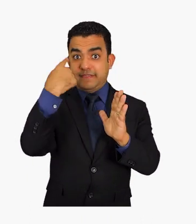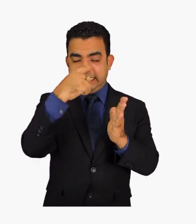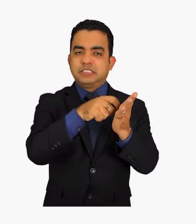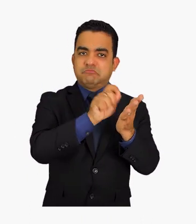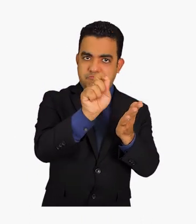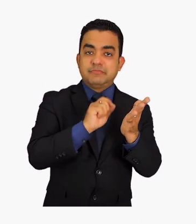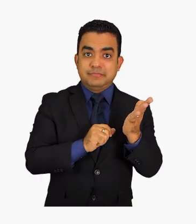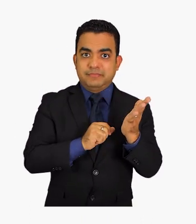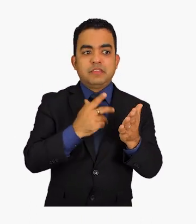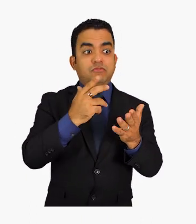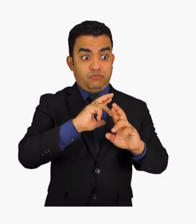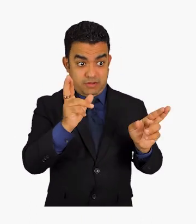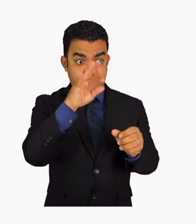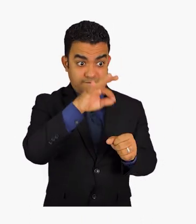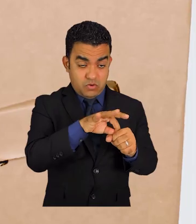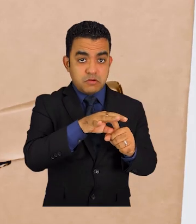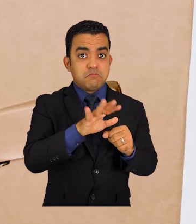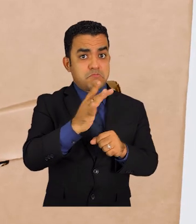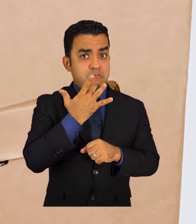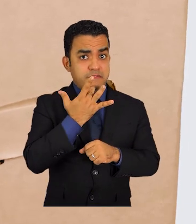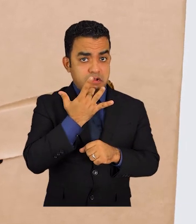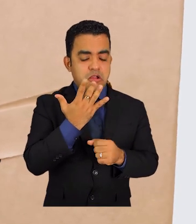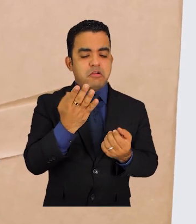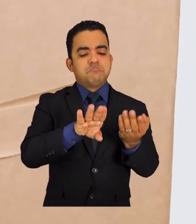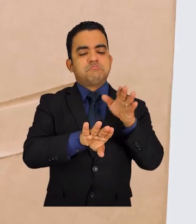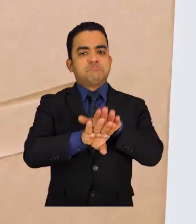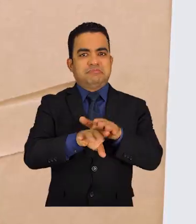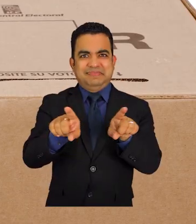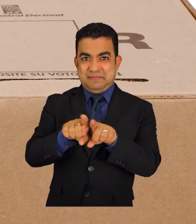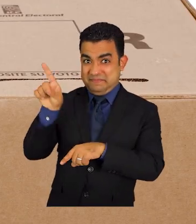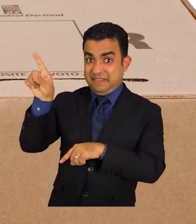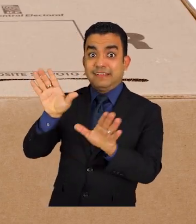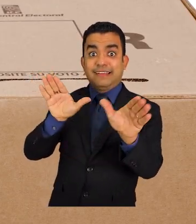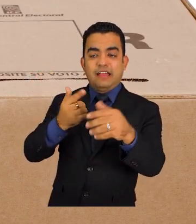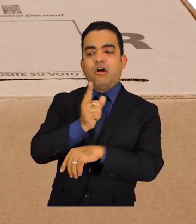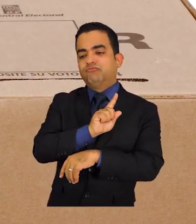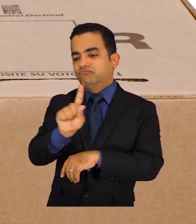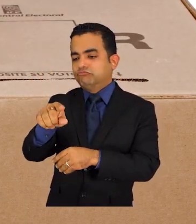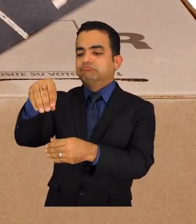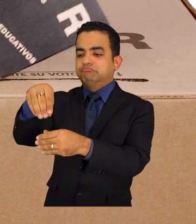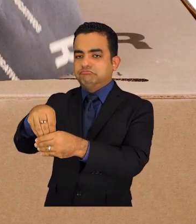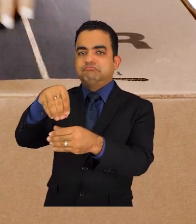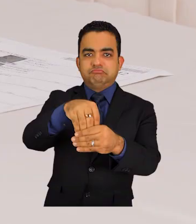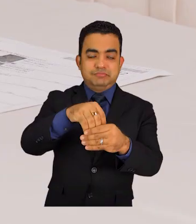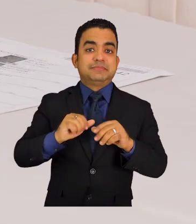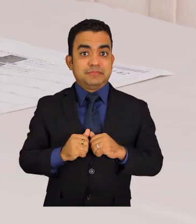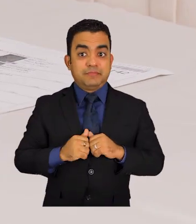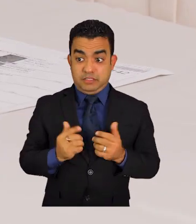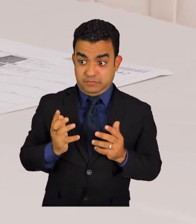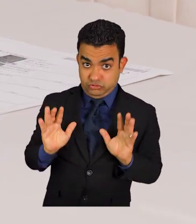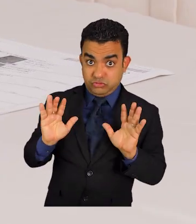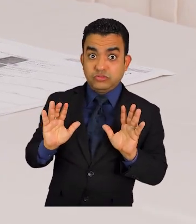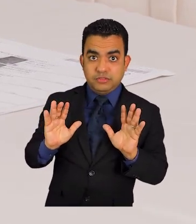candidata para ejercer el voto preferencial. Después, dobla las boletas y depósitalas en las urnas correspondientes. Al